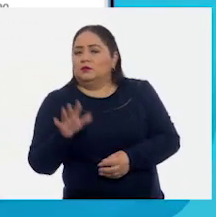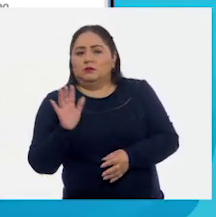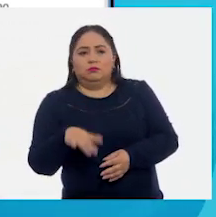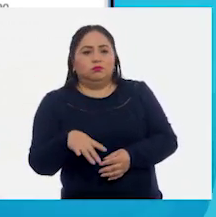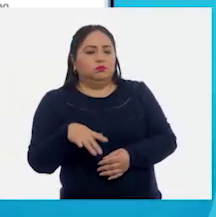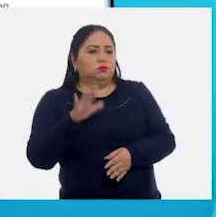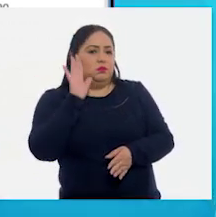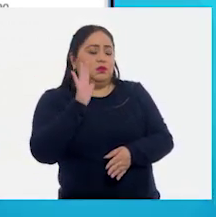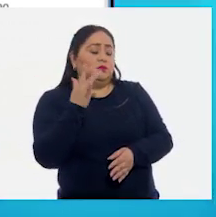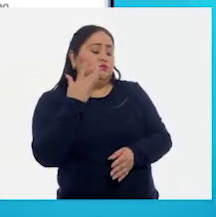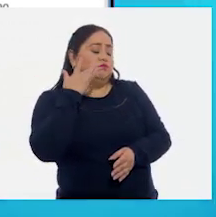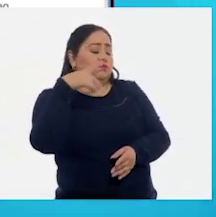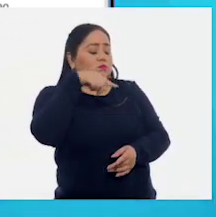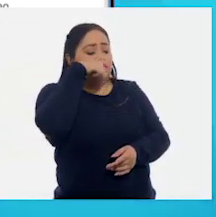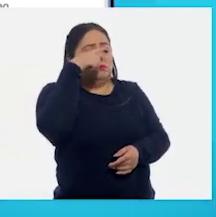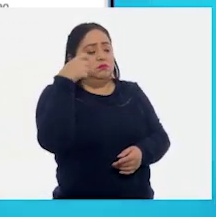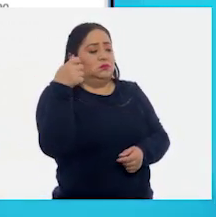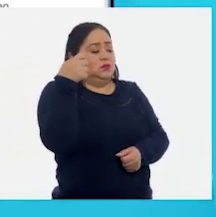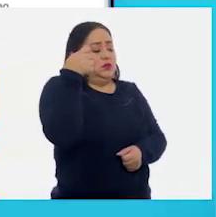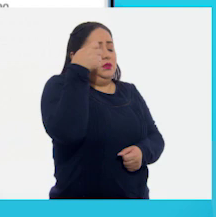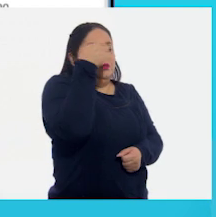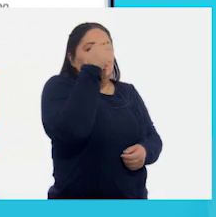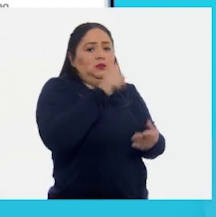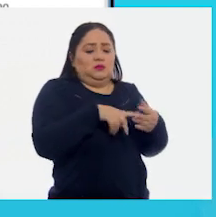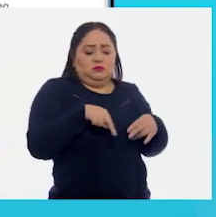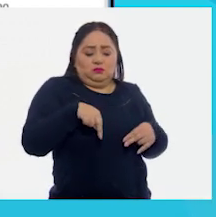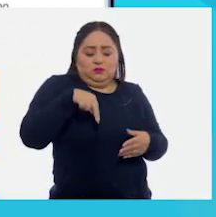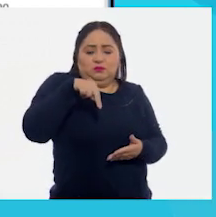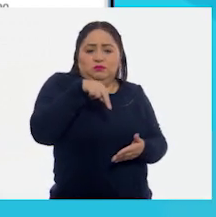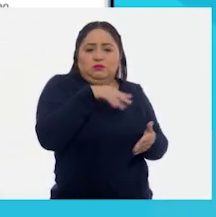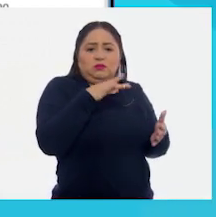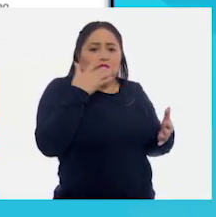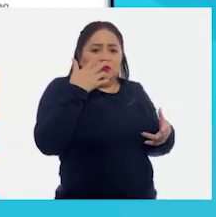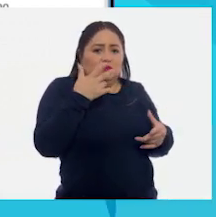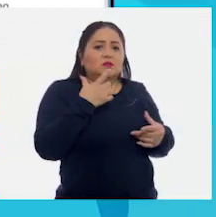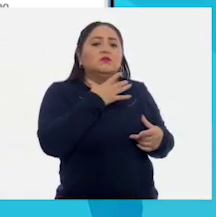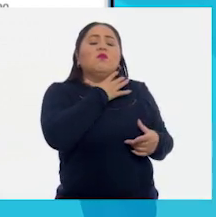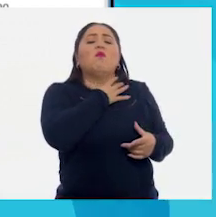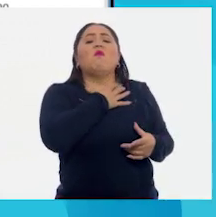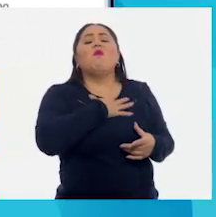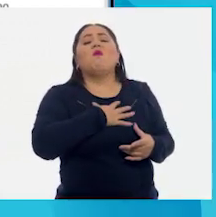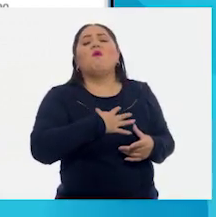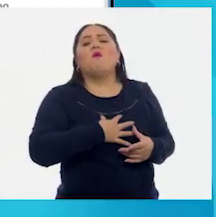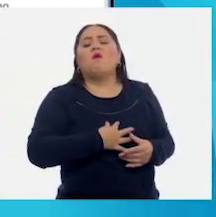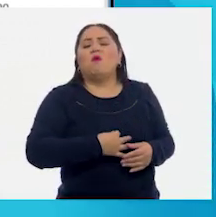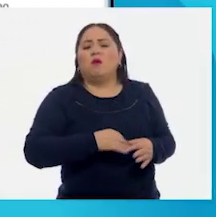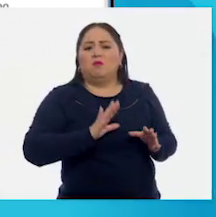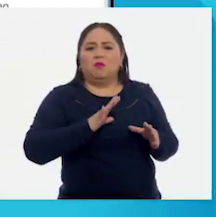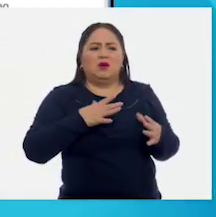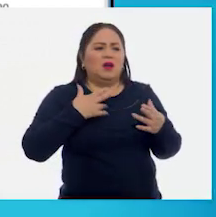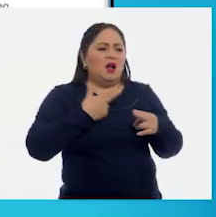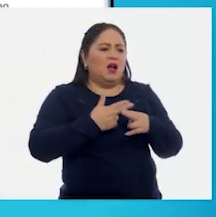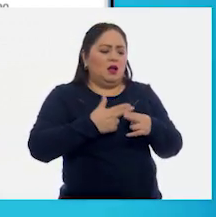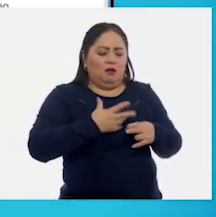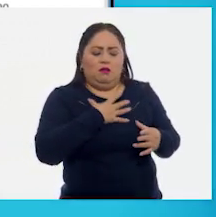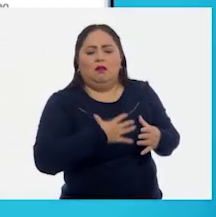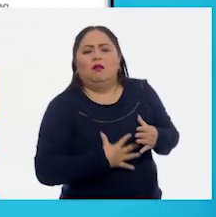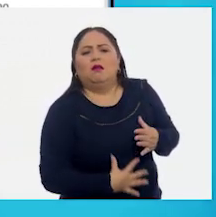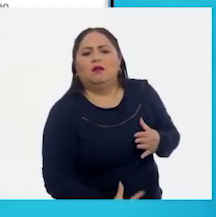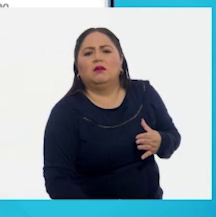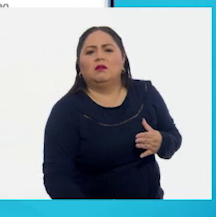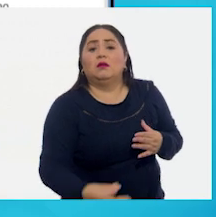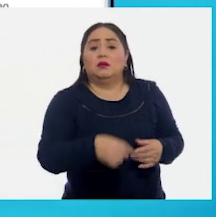caminaba que parecía que se despegaba del piso y traía unos collares que parecía que le colgaban hasta el suelo.